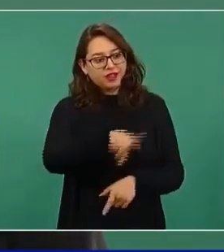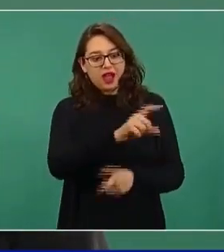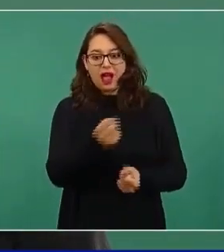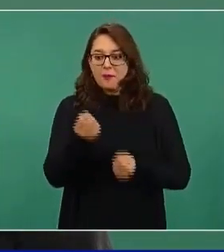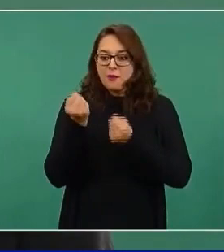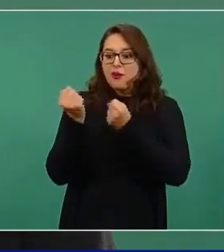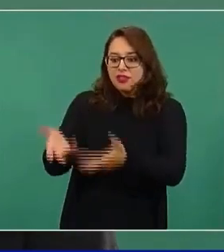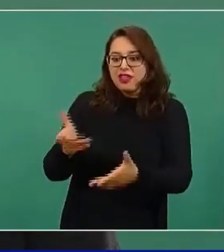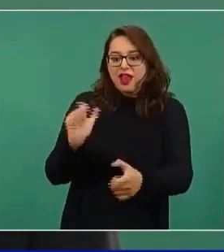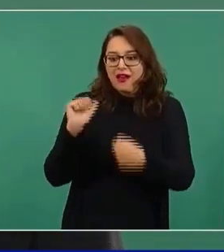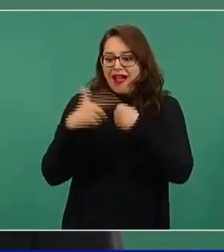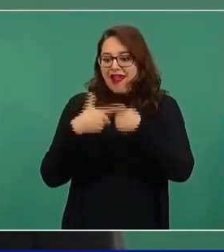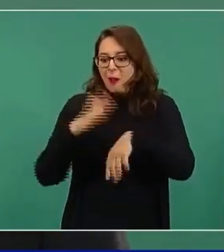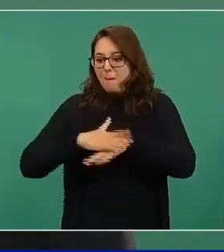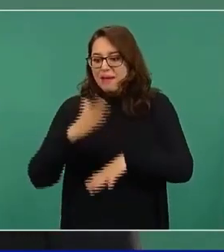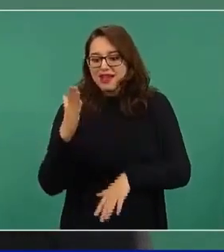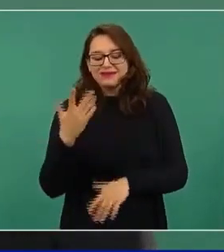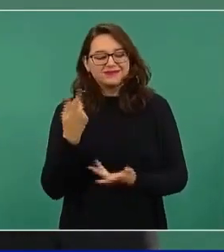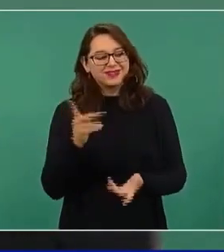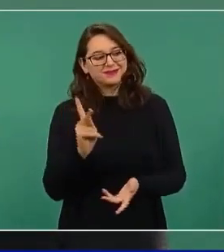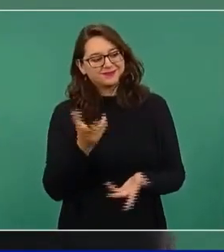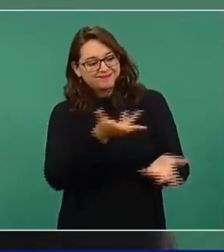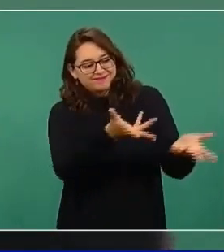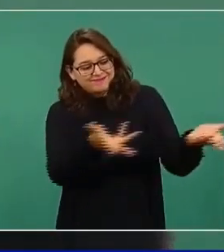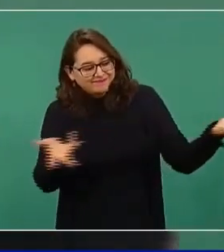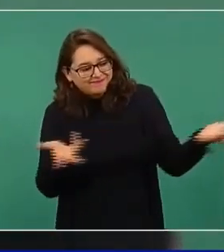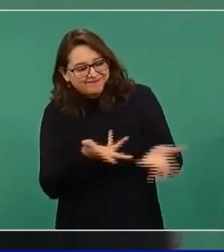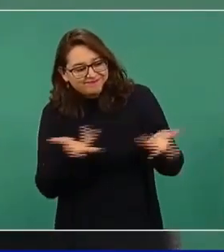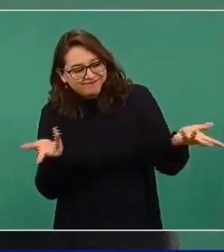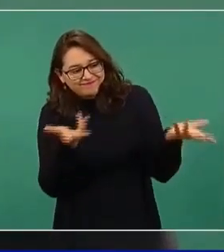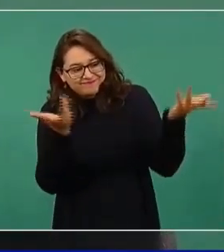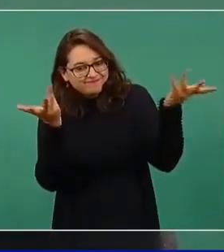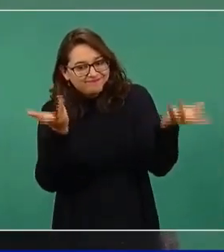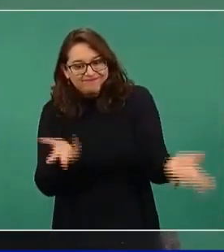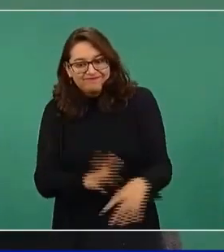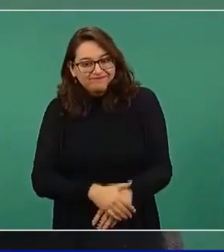que buscaran asesores.